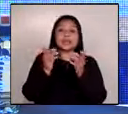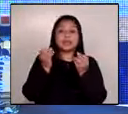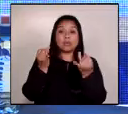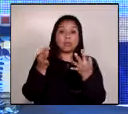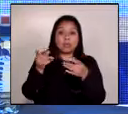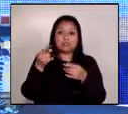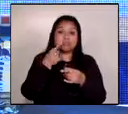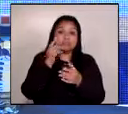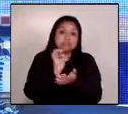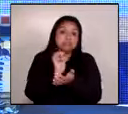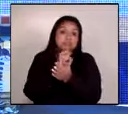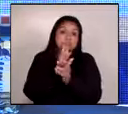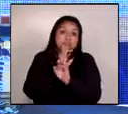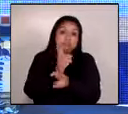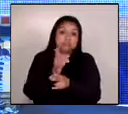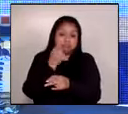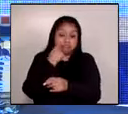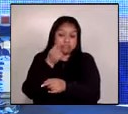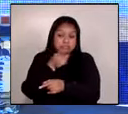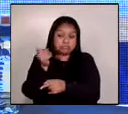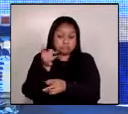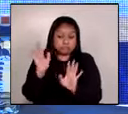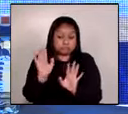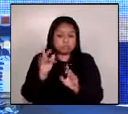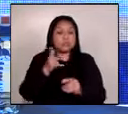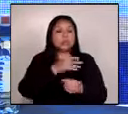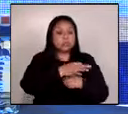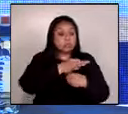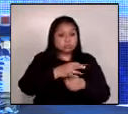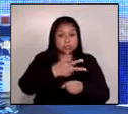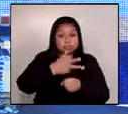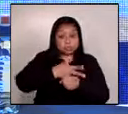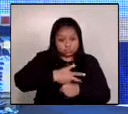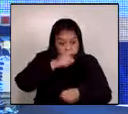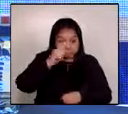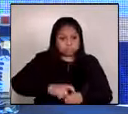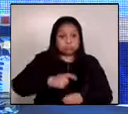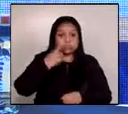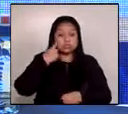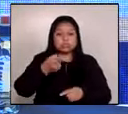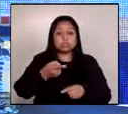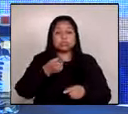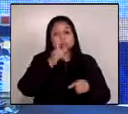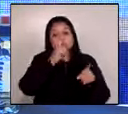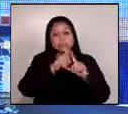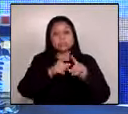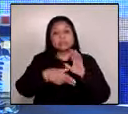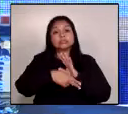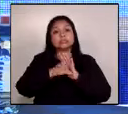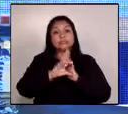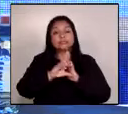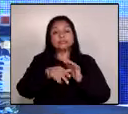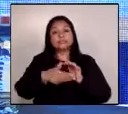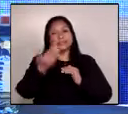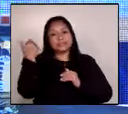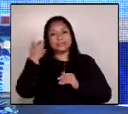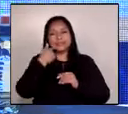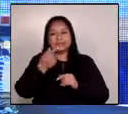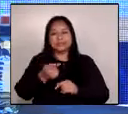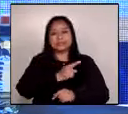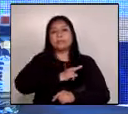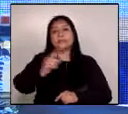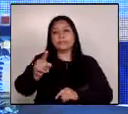investigaciones pues el pueblo de Guatemala lo merece y como repetía anteriormente es un mandato